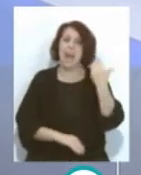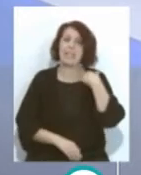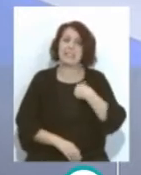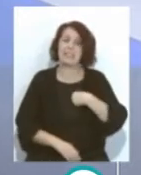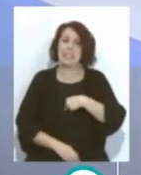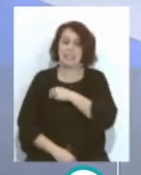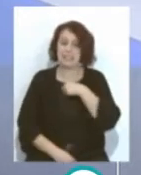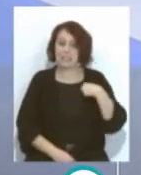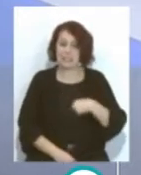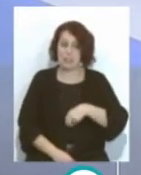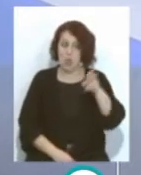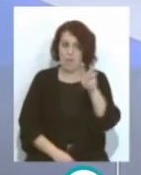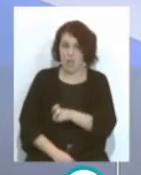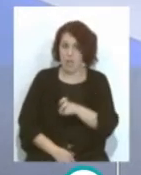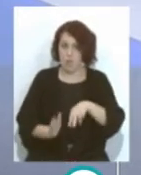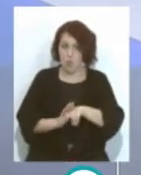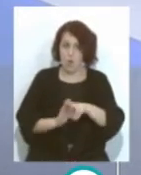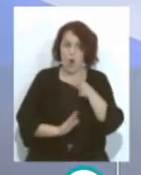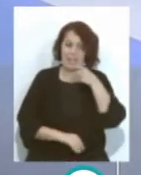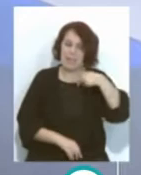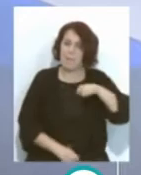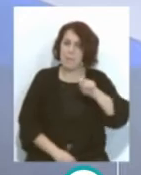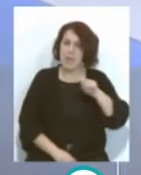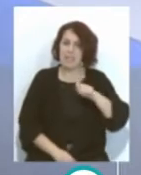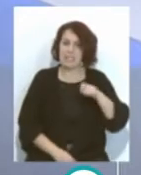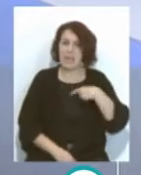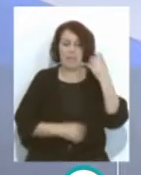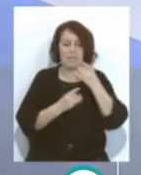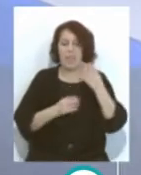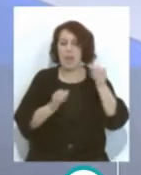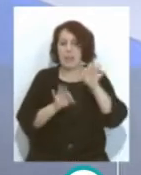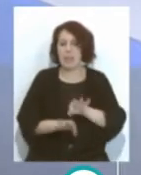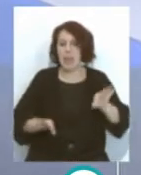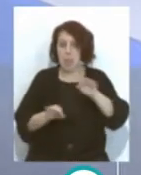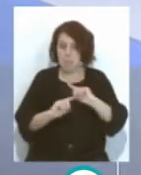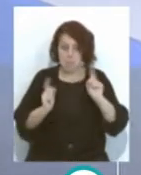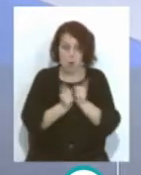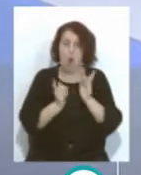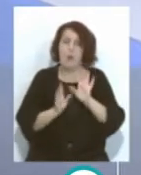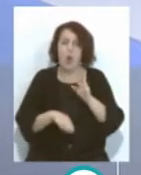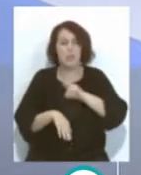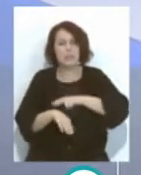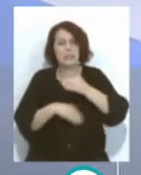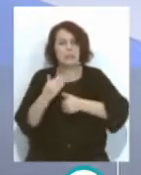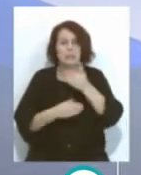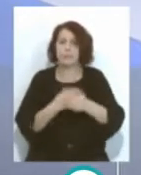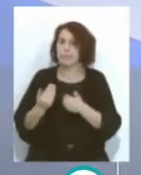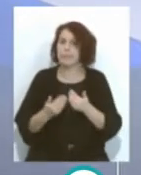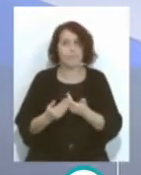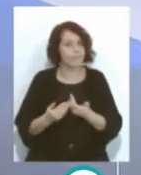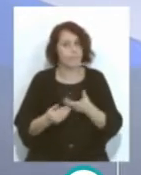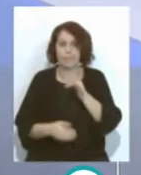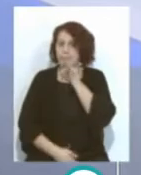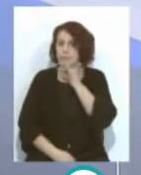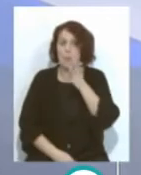Tuvo Pocos meses Inactivo aquí Pero todavía No ha cogido Ese ritmo Porque incluso Cuando